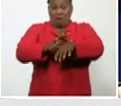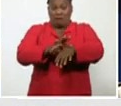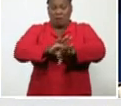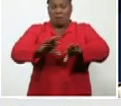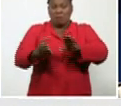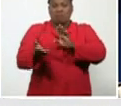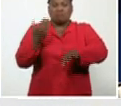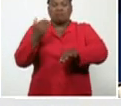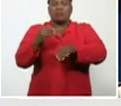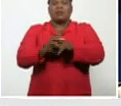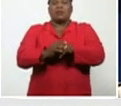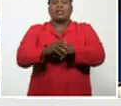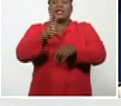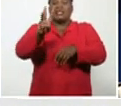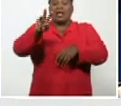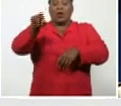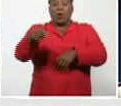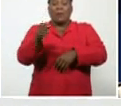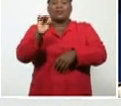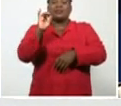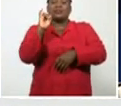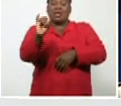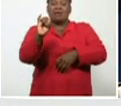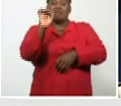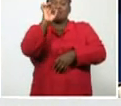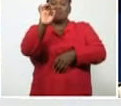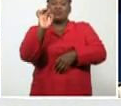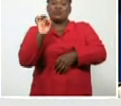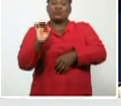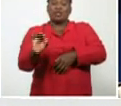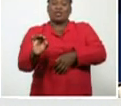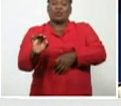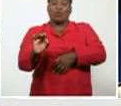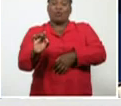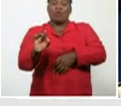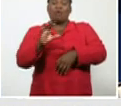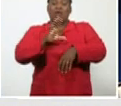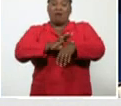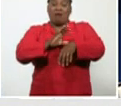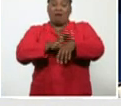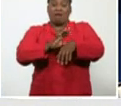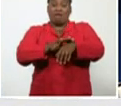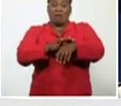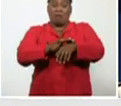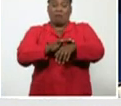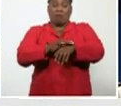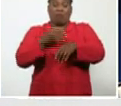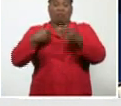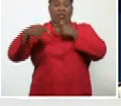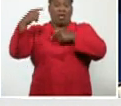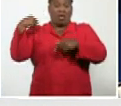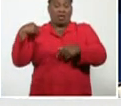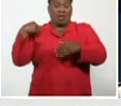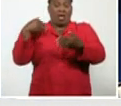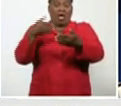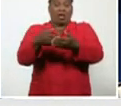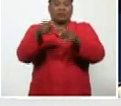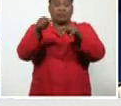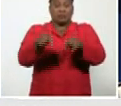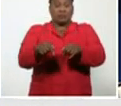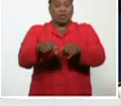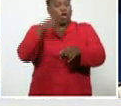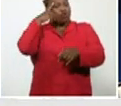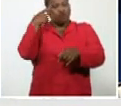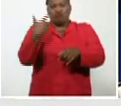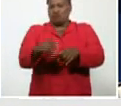,6% de la epidemia. En el día de ayer, hasta el día de hoy, no se han confirmado la fuente